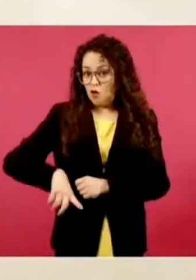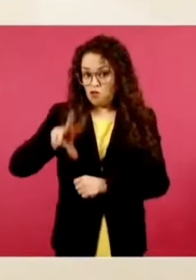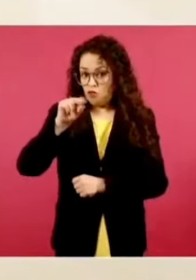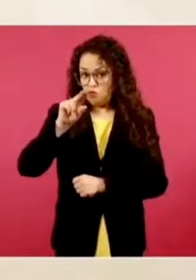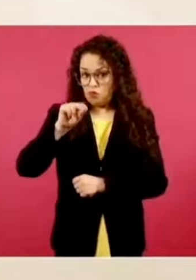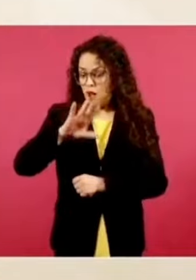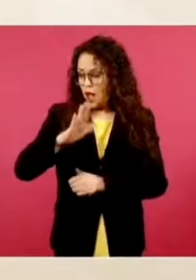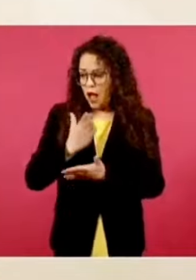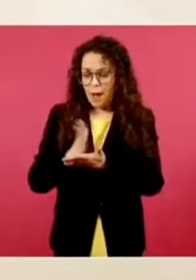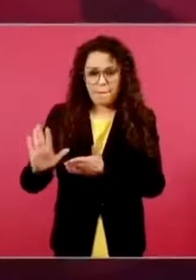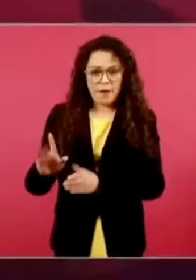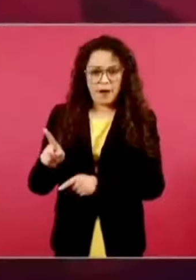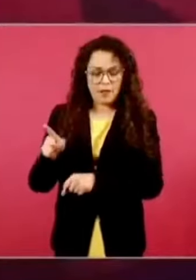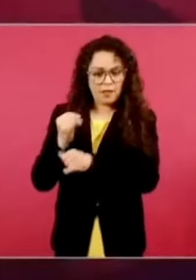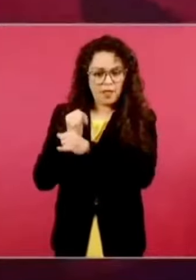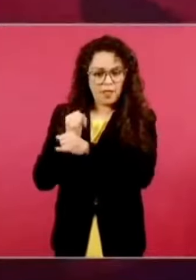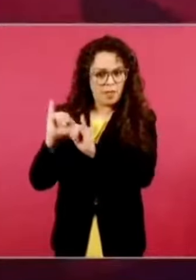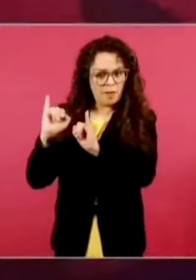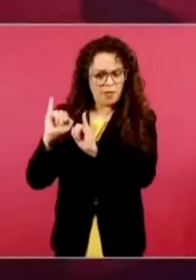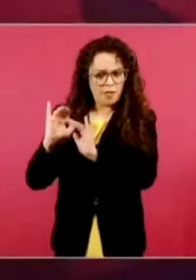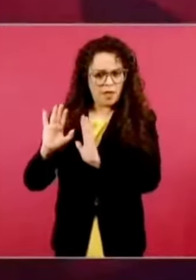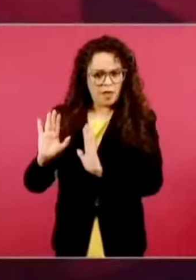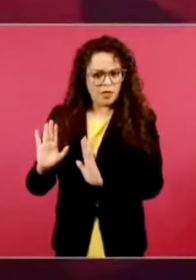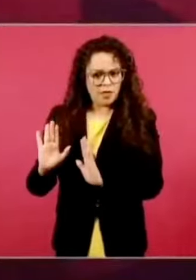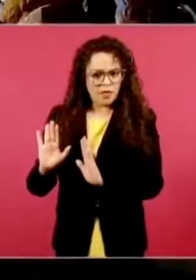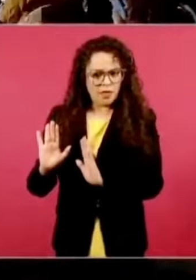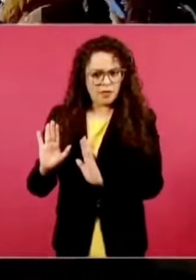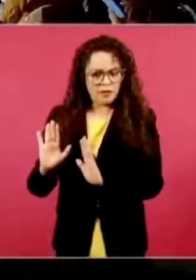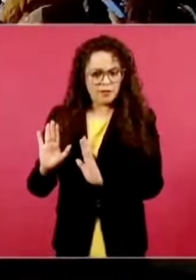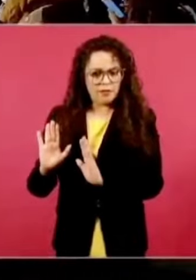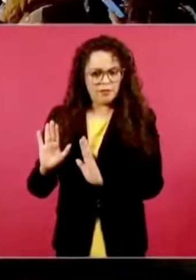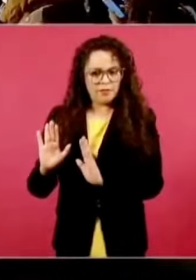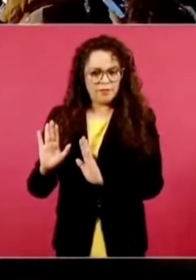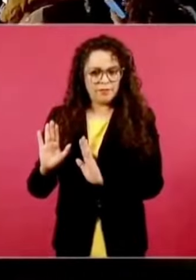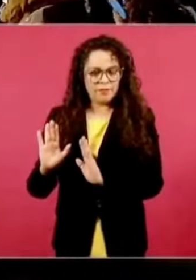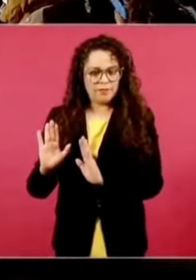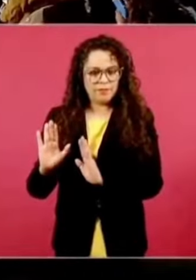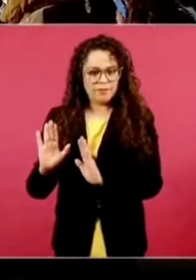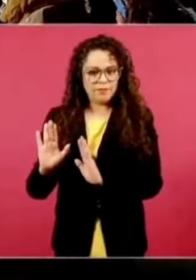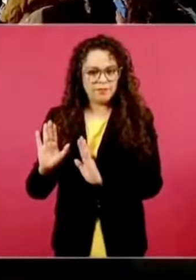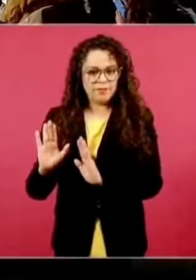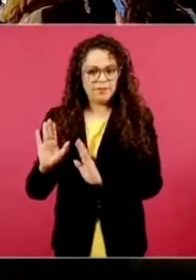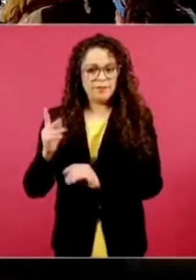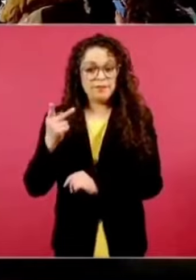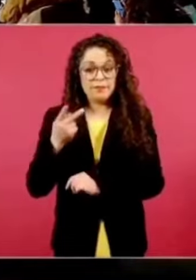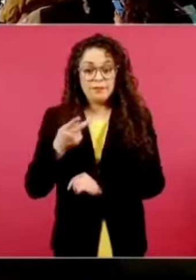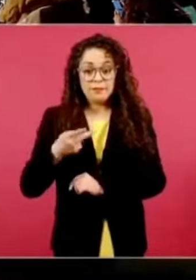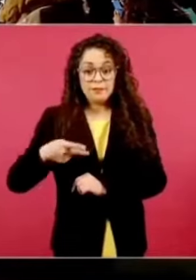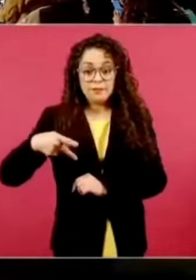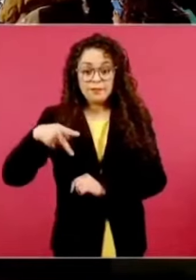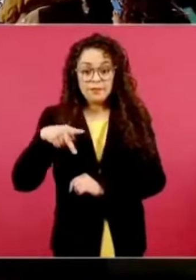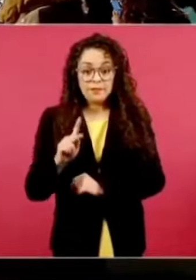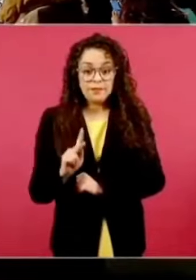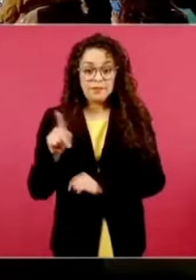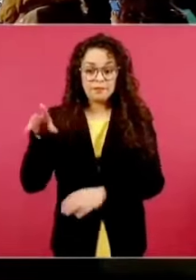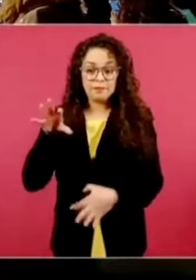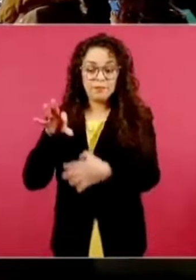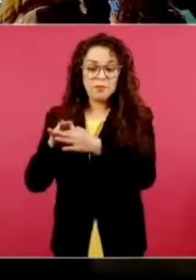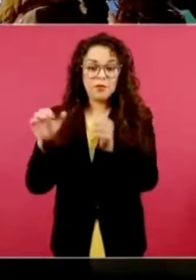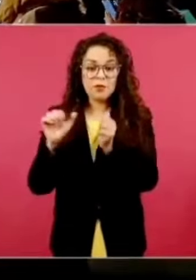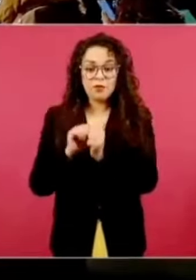que son apéndices de las agencias,